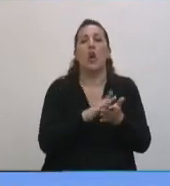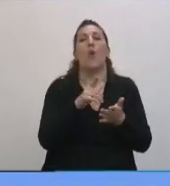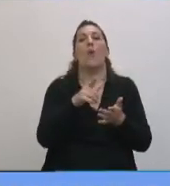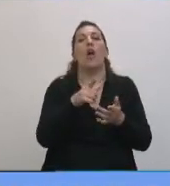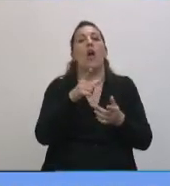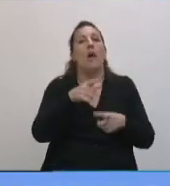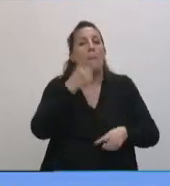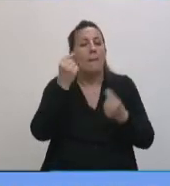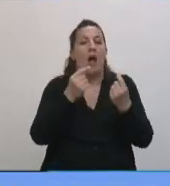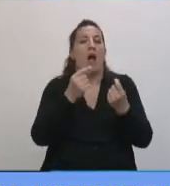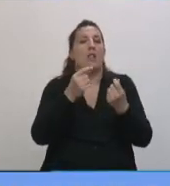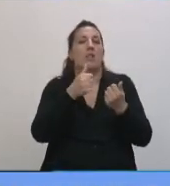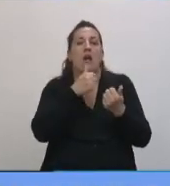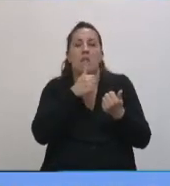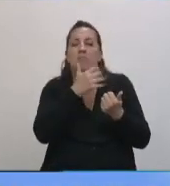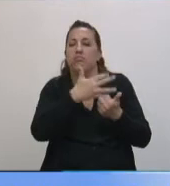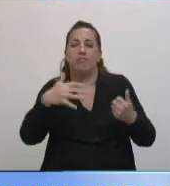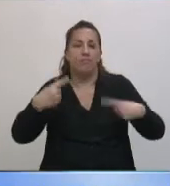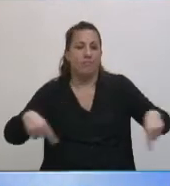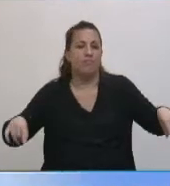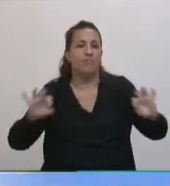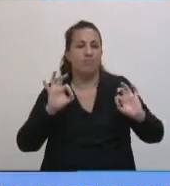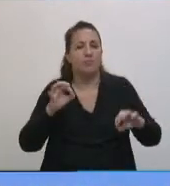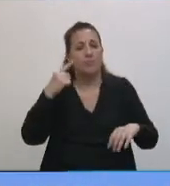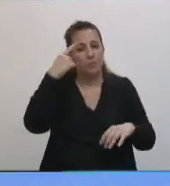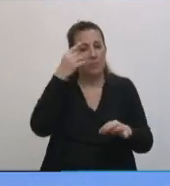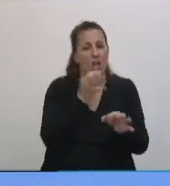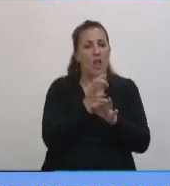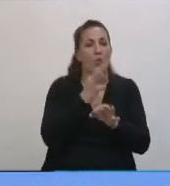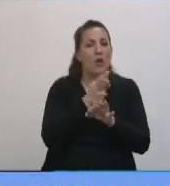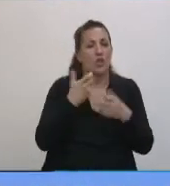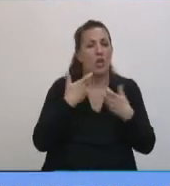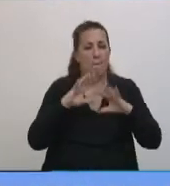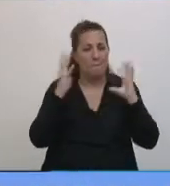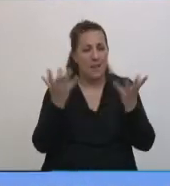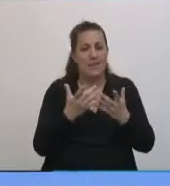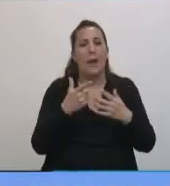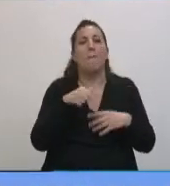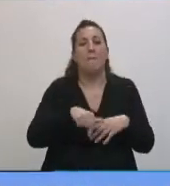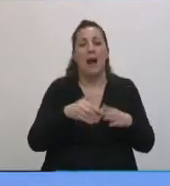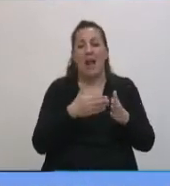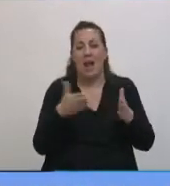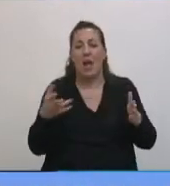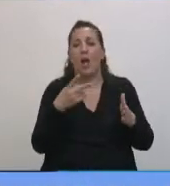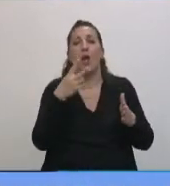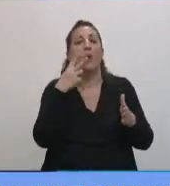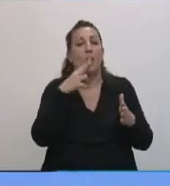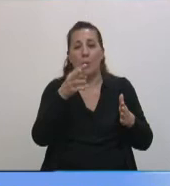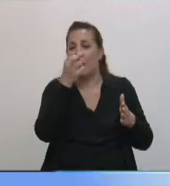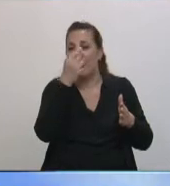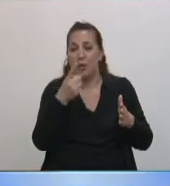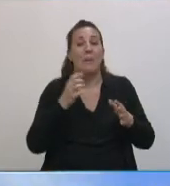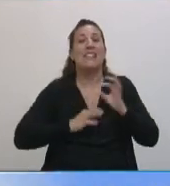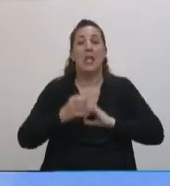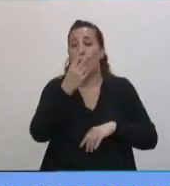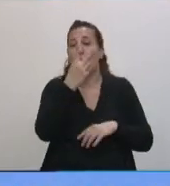Mire, Presidente, pensar una educación ambiental para el siglo XXI creo que constituye el mayor de los desafíos